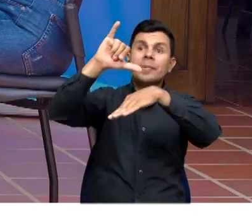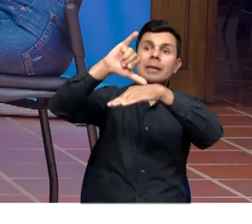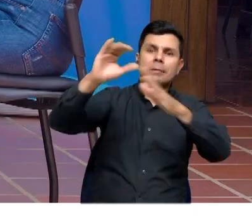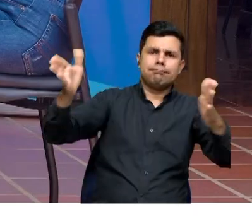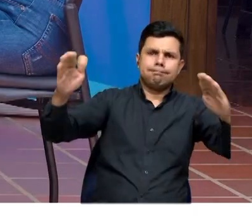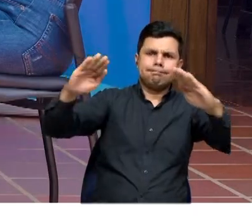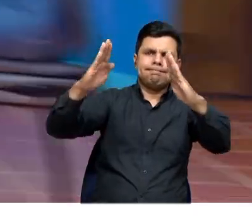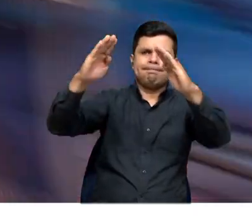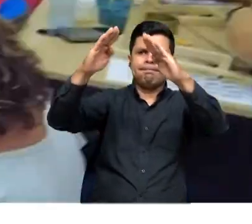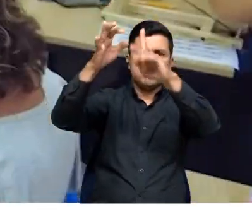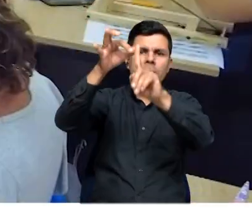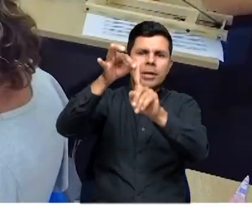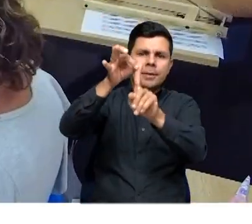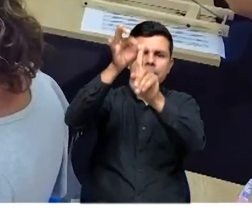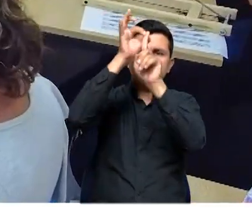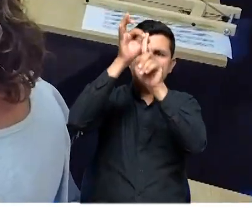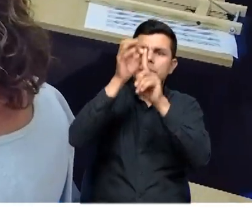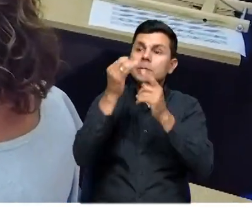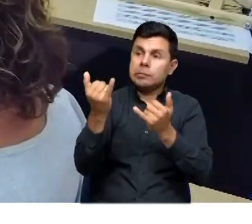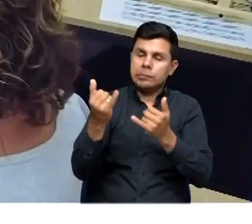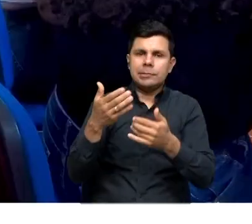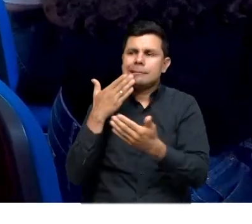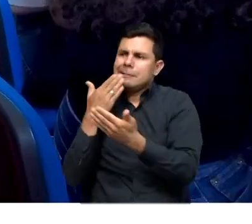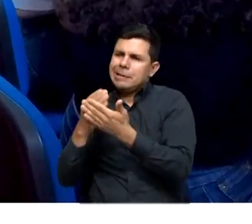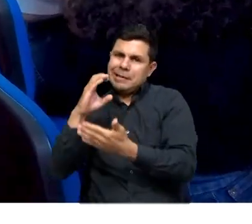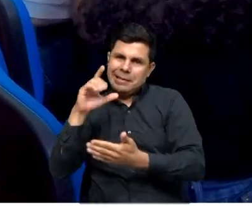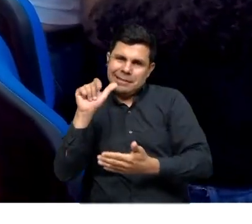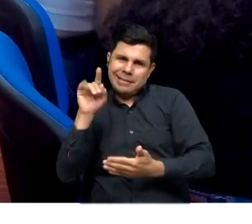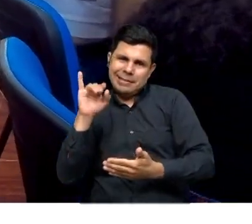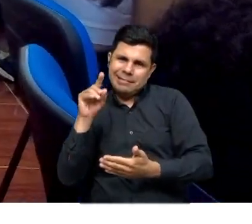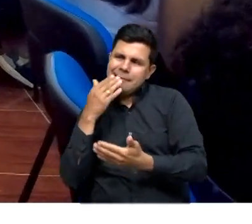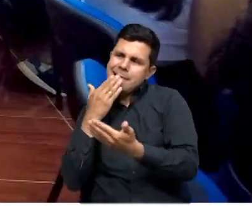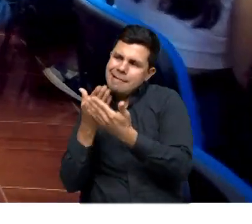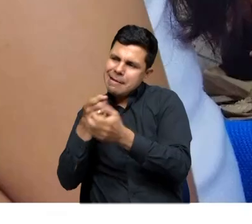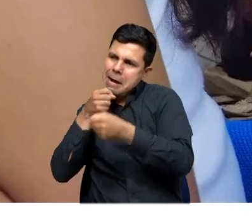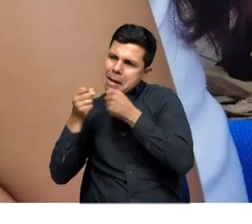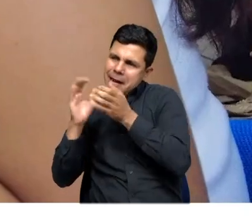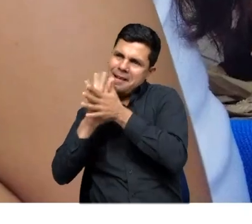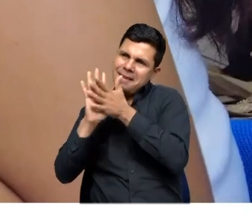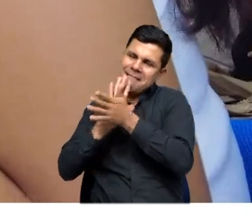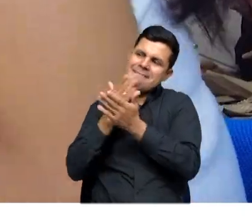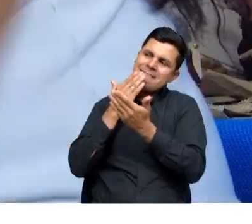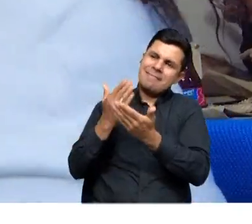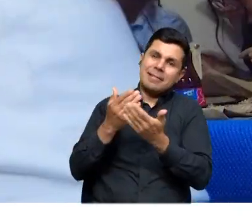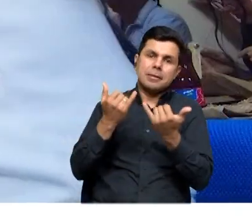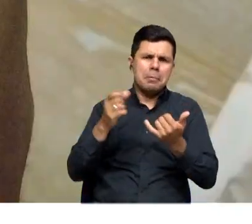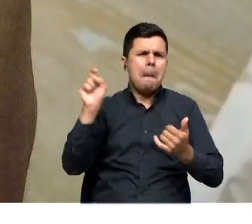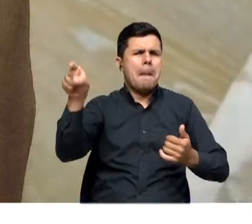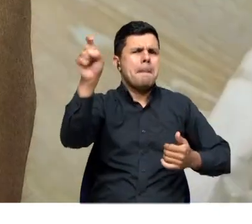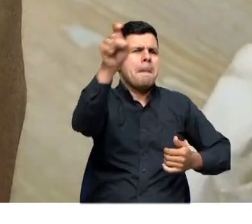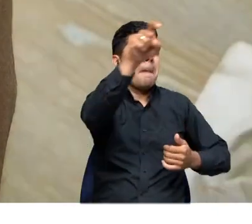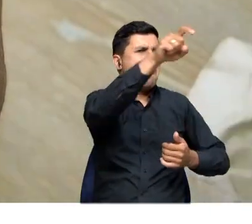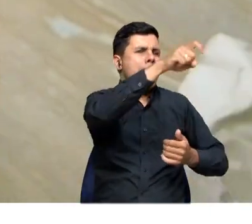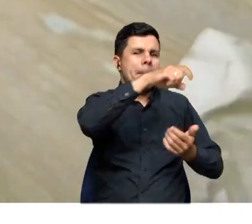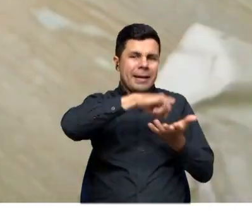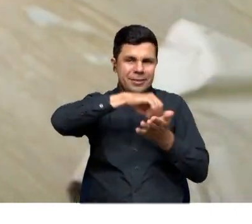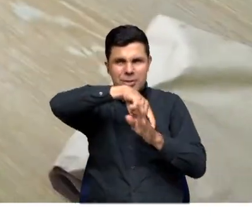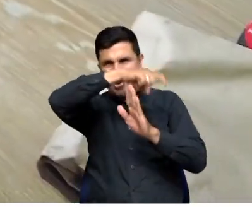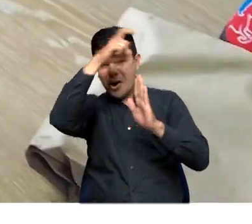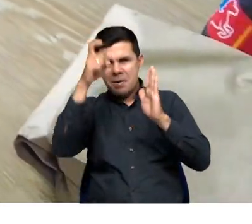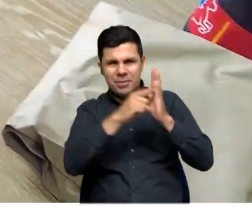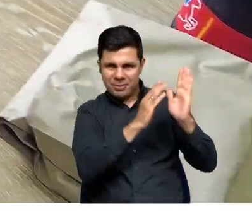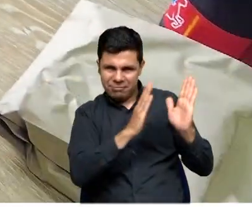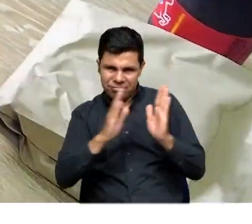joya cultural a nivel nacional. Gracias a Claudia por esta información tan valiosa, seguiremos recorriendo otros municipios de nuestra área de